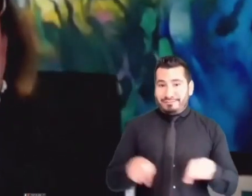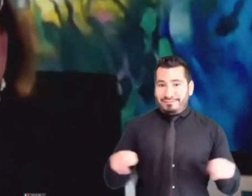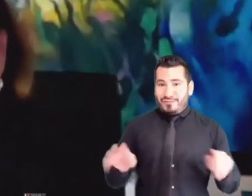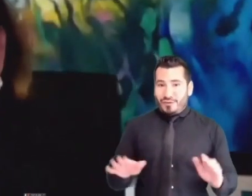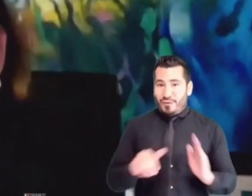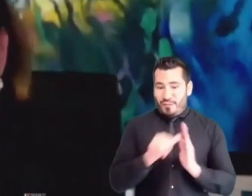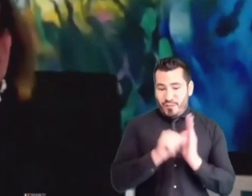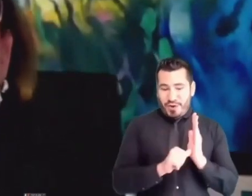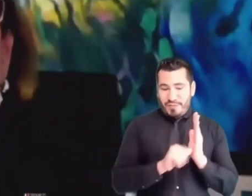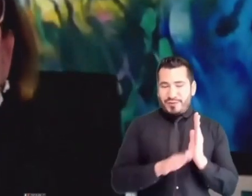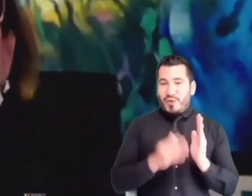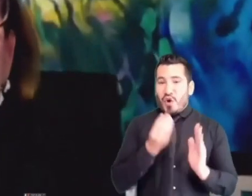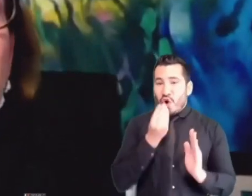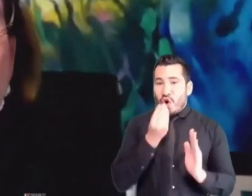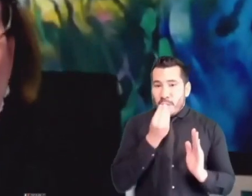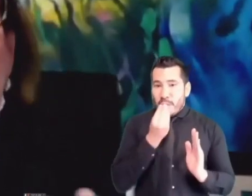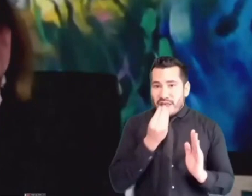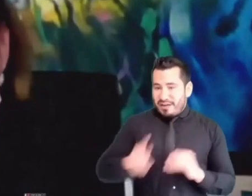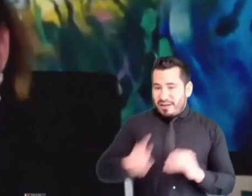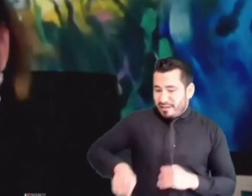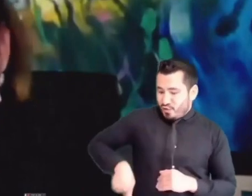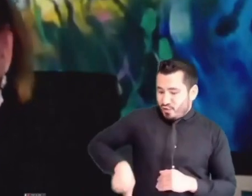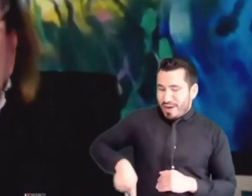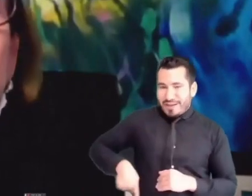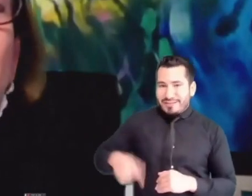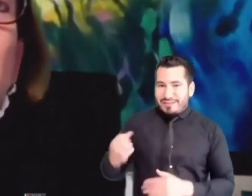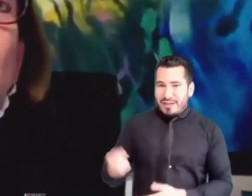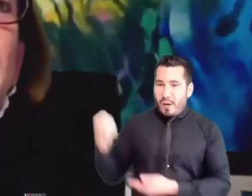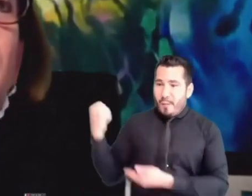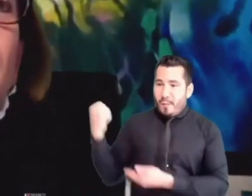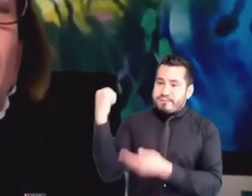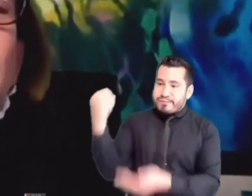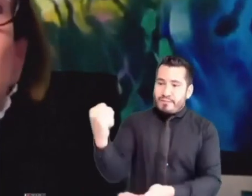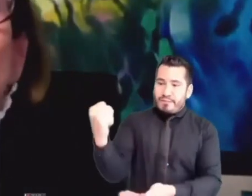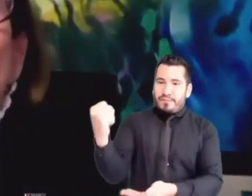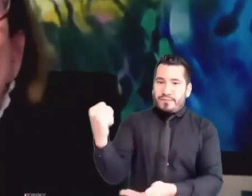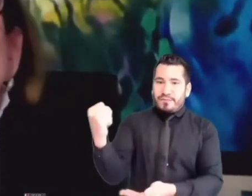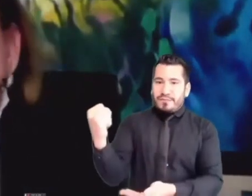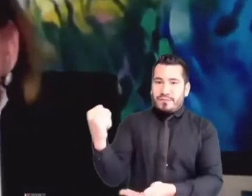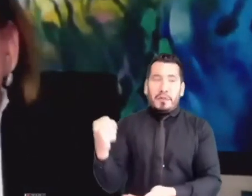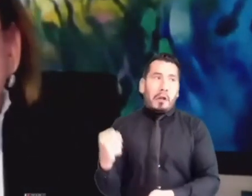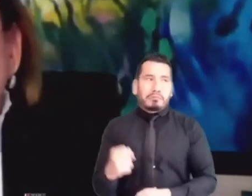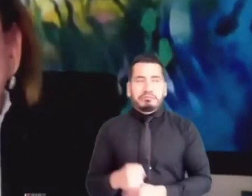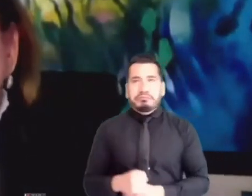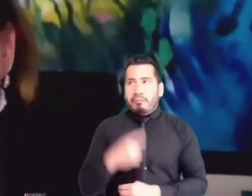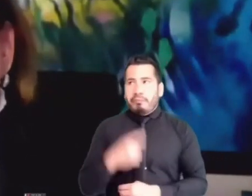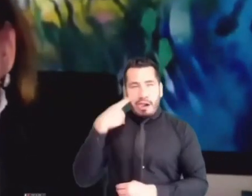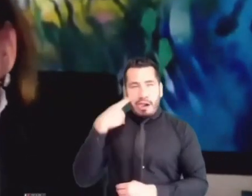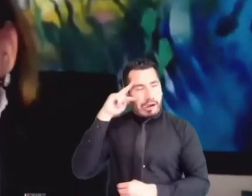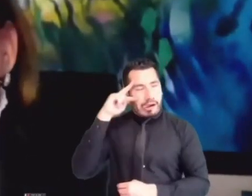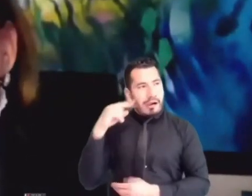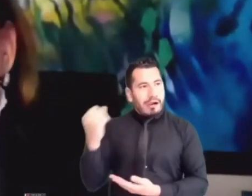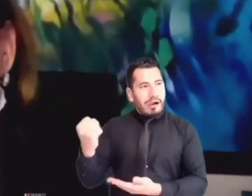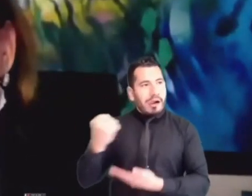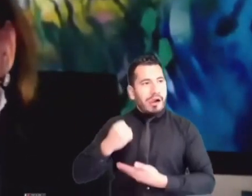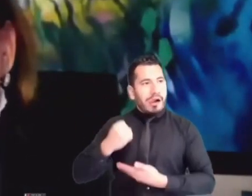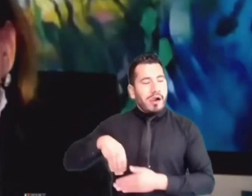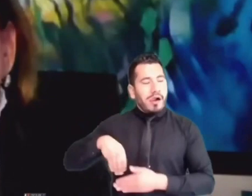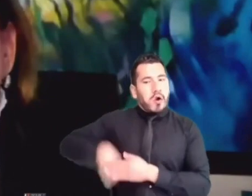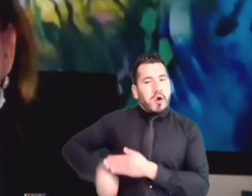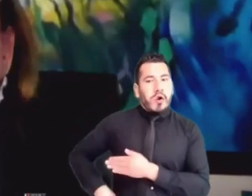Eso afecta en mucha mayor medida los derechos de los niños, los derechos de las niñas y de los adolescentes en situación de